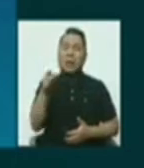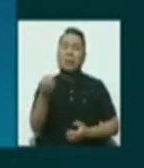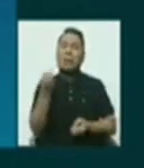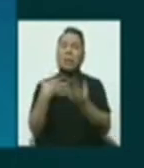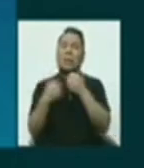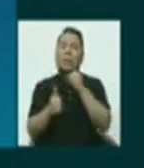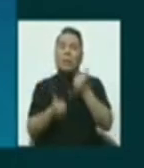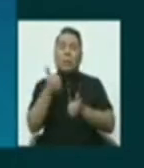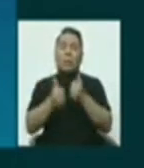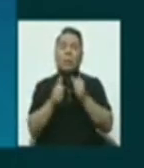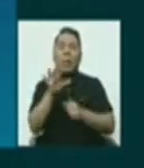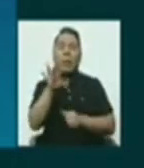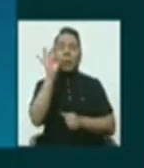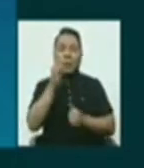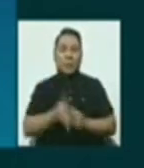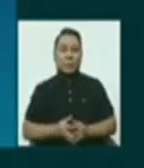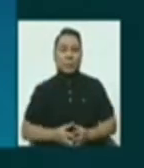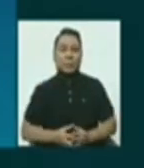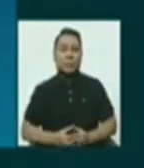cuál escoge.